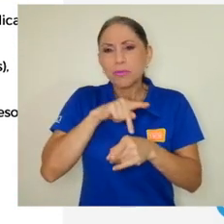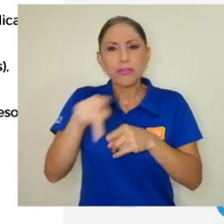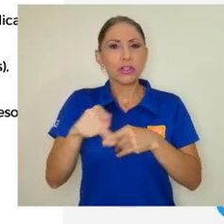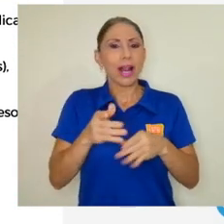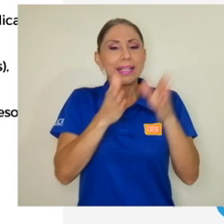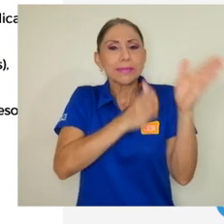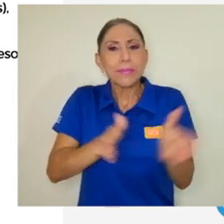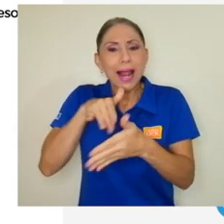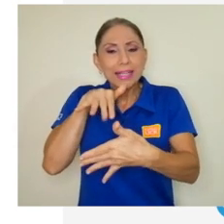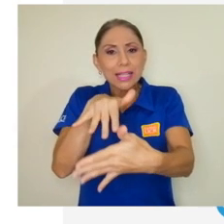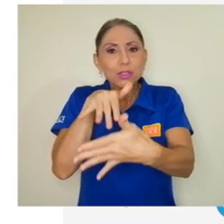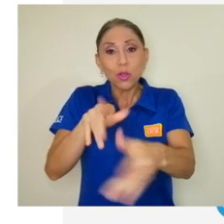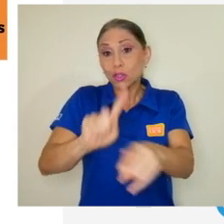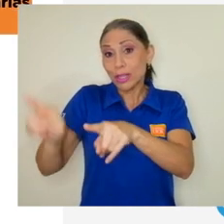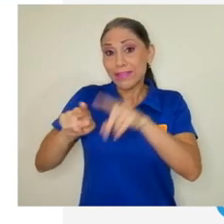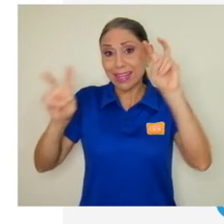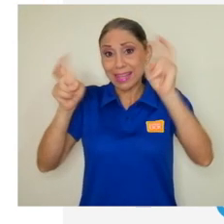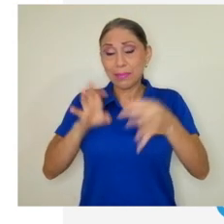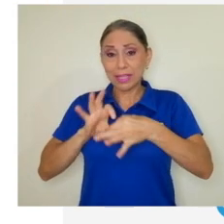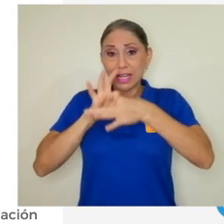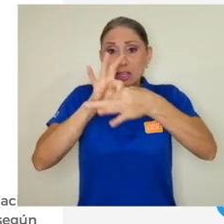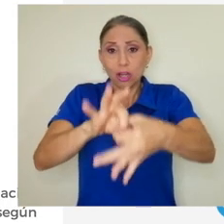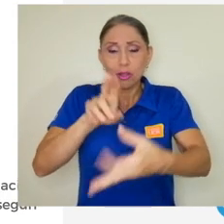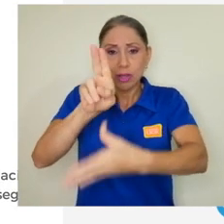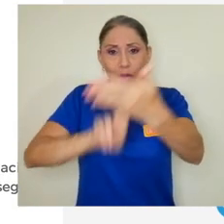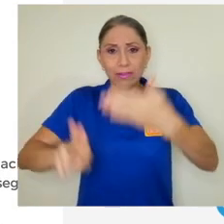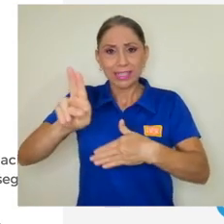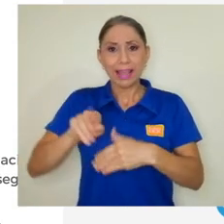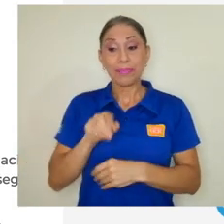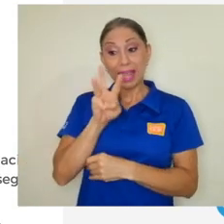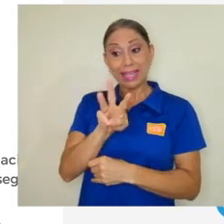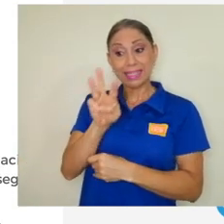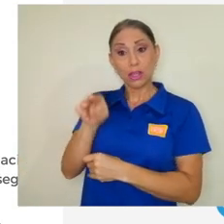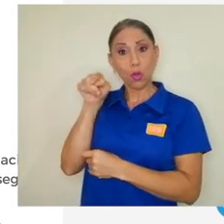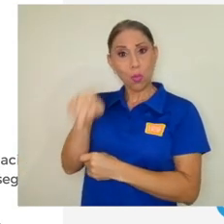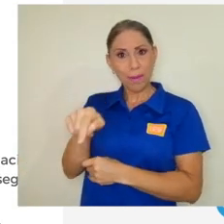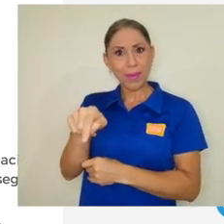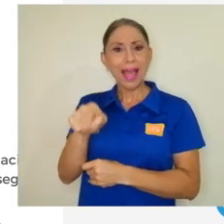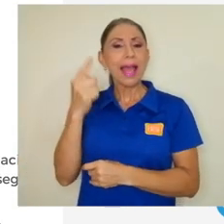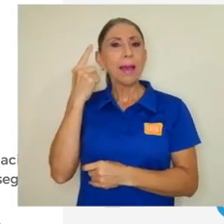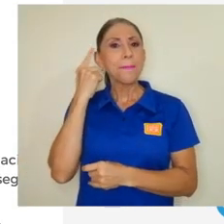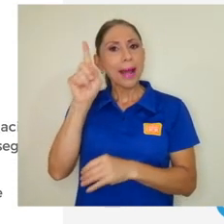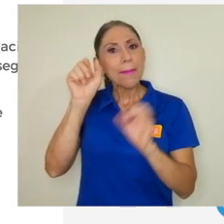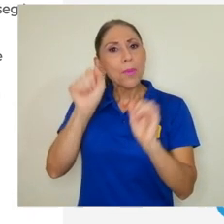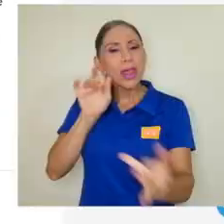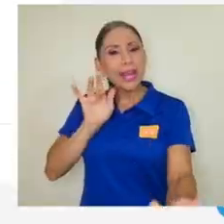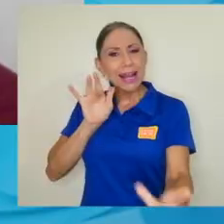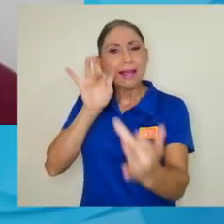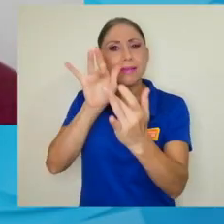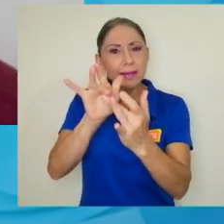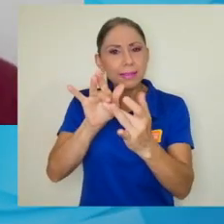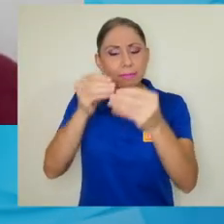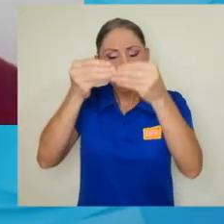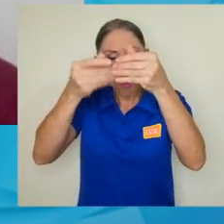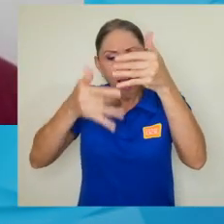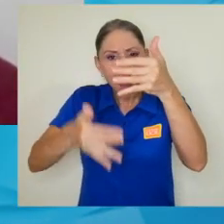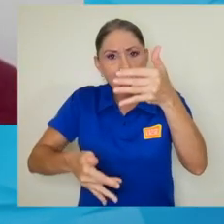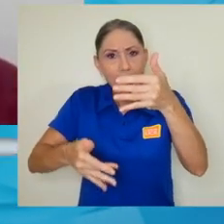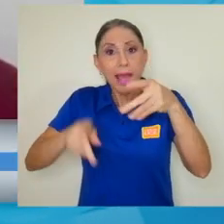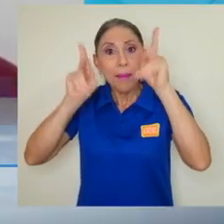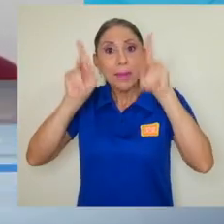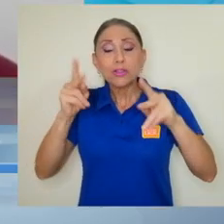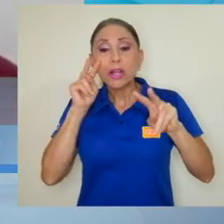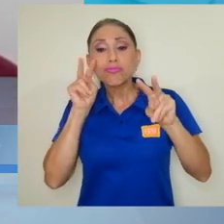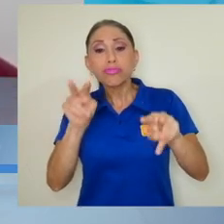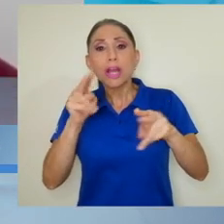y otros temas relacionados a la vida universitaria. Digamos que el sitio web va a ser ese centro para poder enlazarse. Ahí cuando las personas